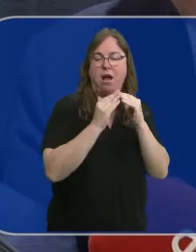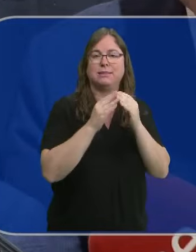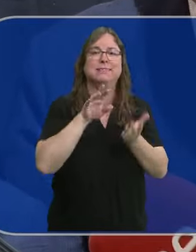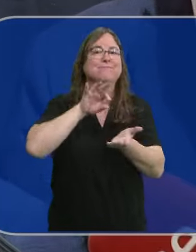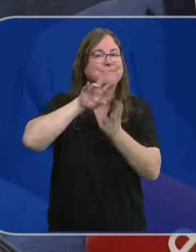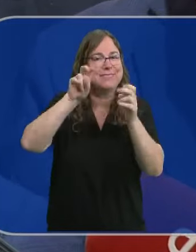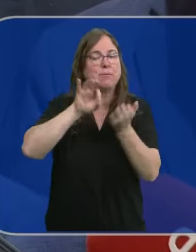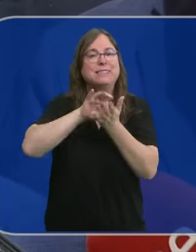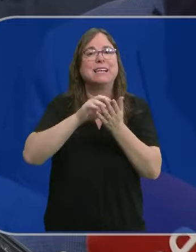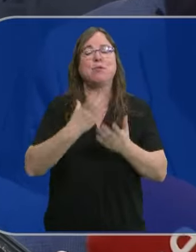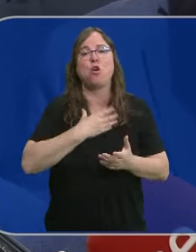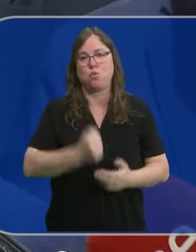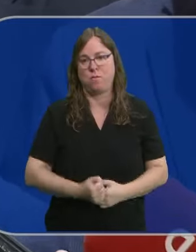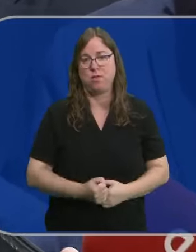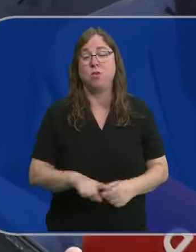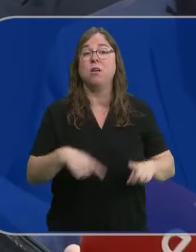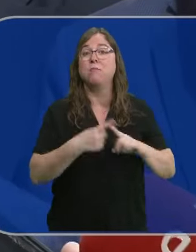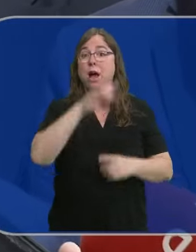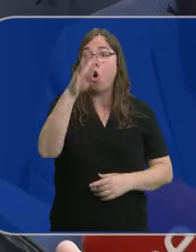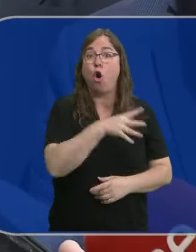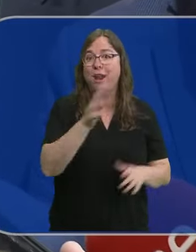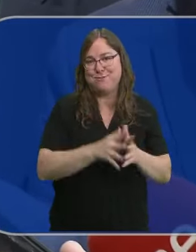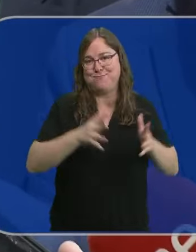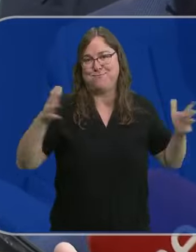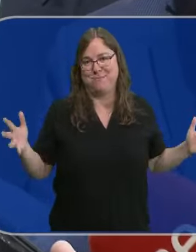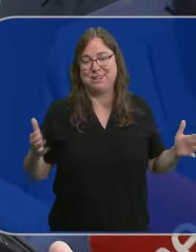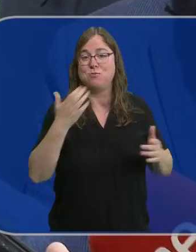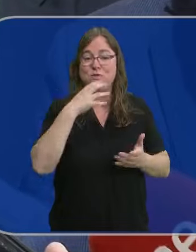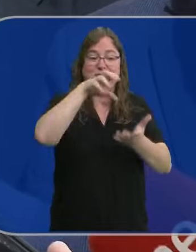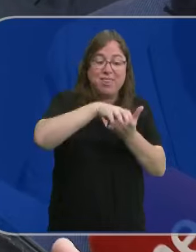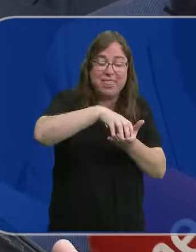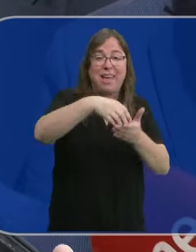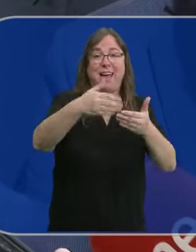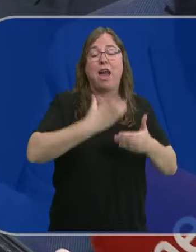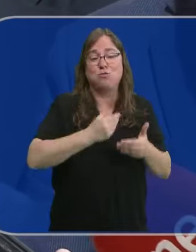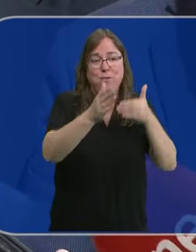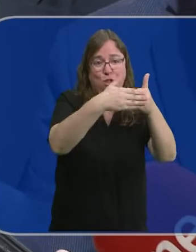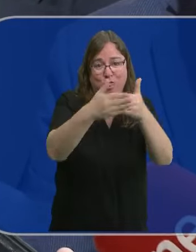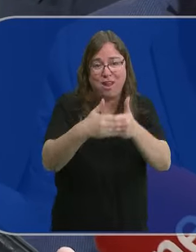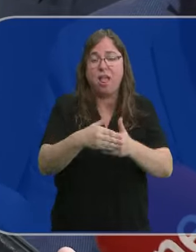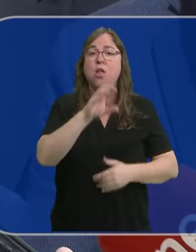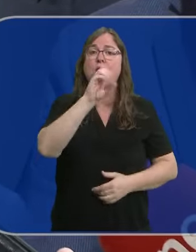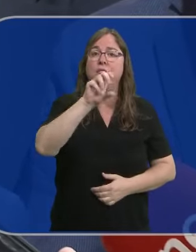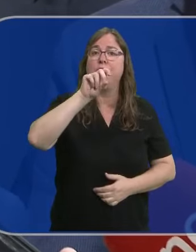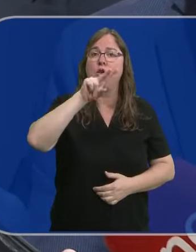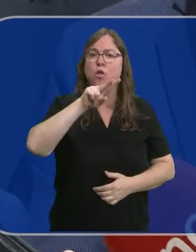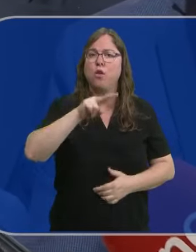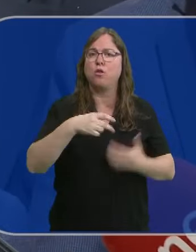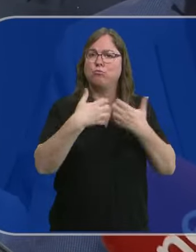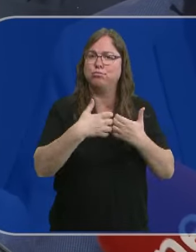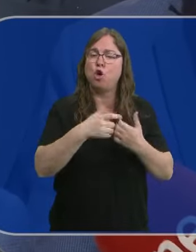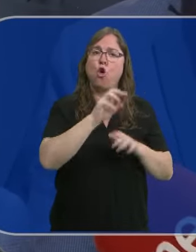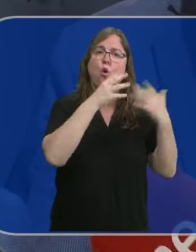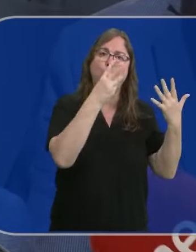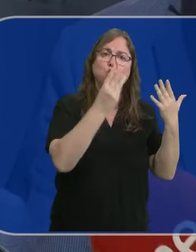servicios municipales. En segundo lugar, el horario es más amplio que el que pueda tener la sede municipal. El 012 funciona desde las 8